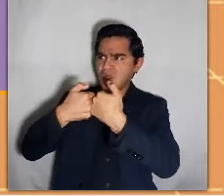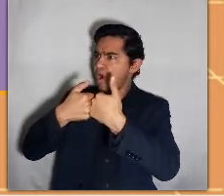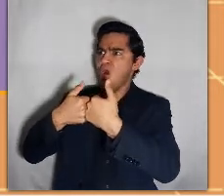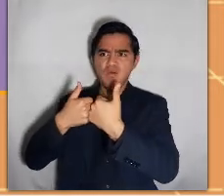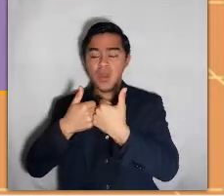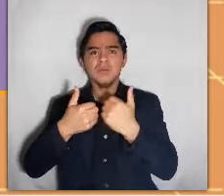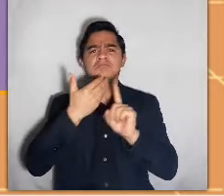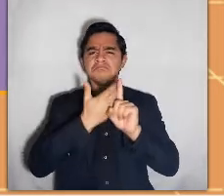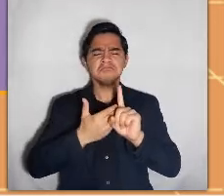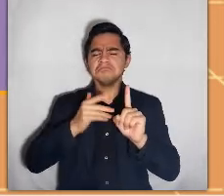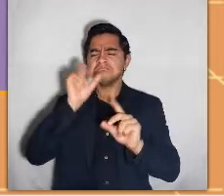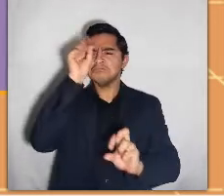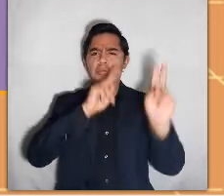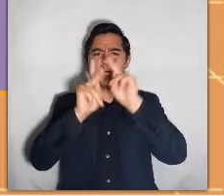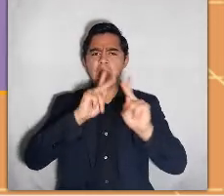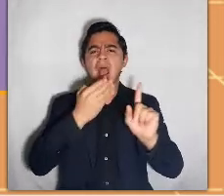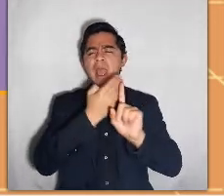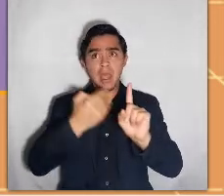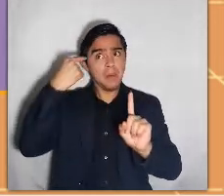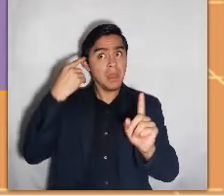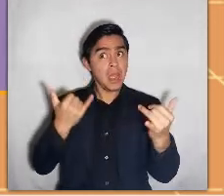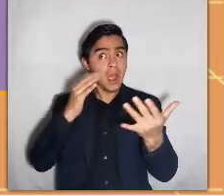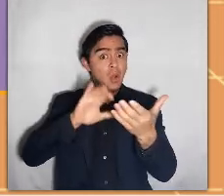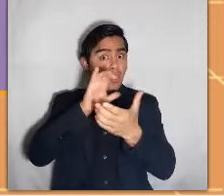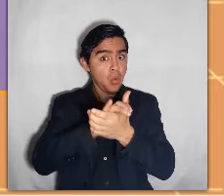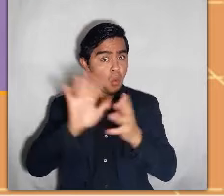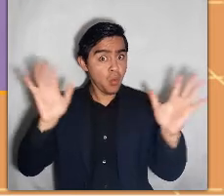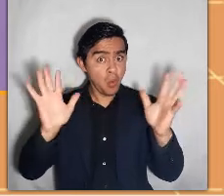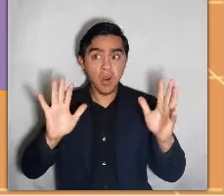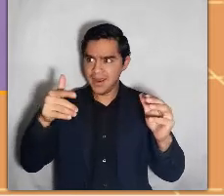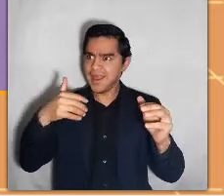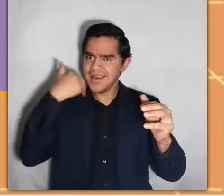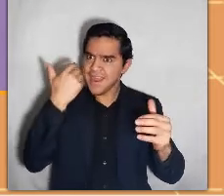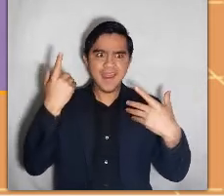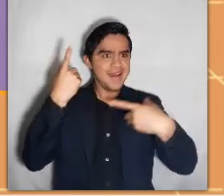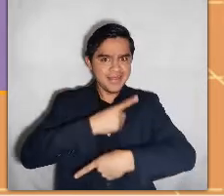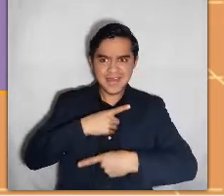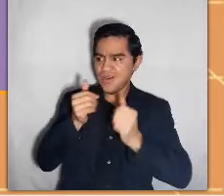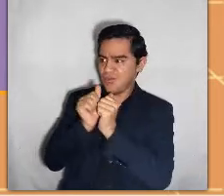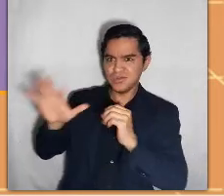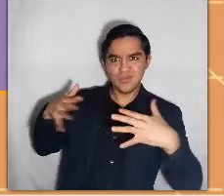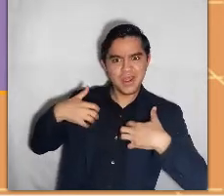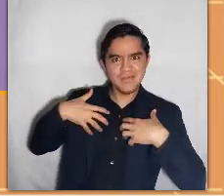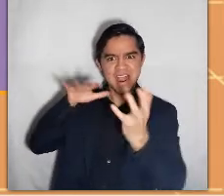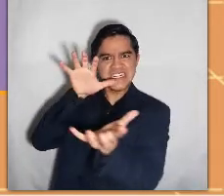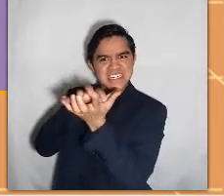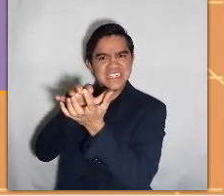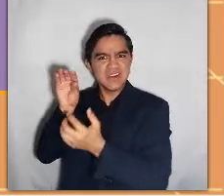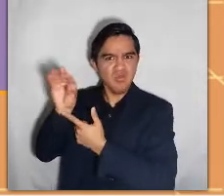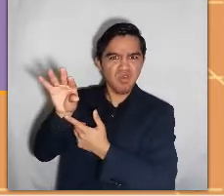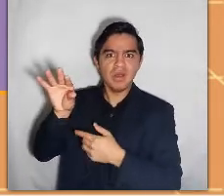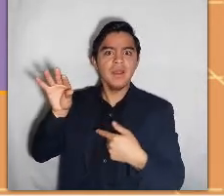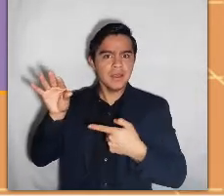no le preocupaba este tema porque había decidido no casarse de momento. Necesitaba tiempo para viajar, vivir aventuras con su